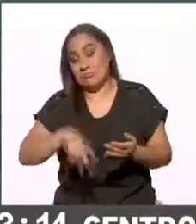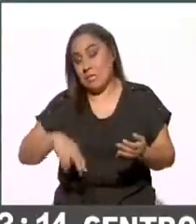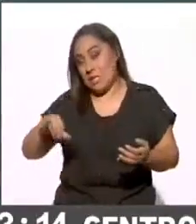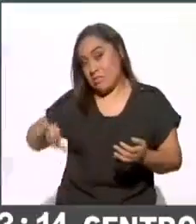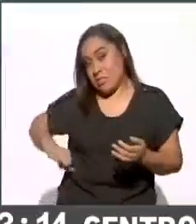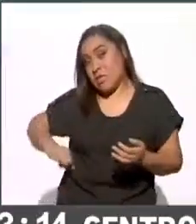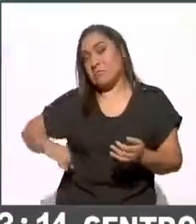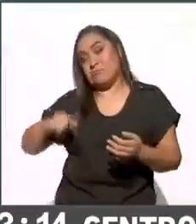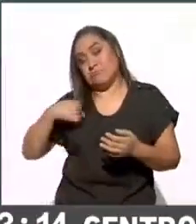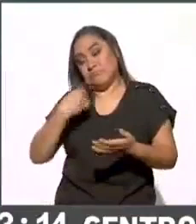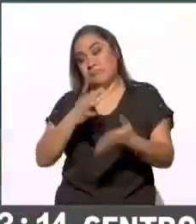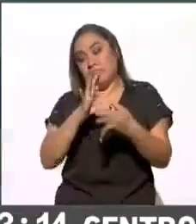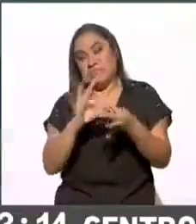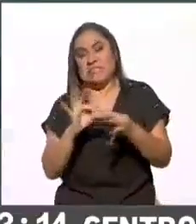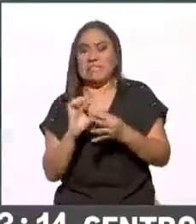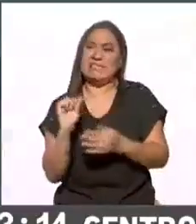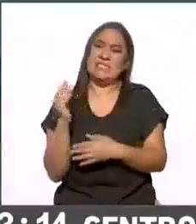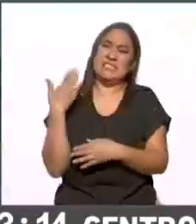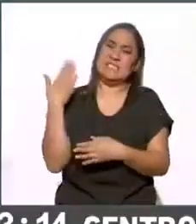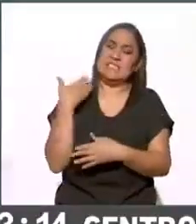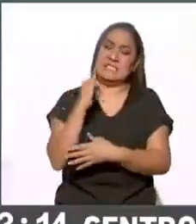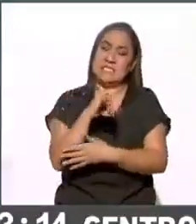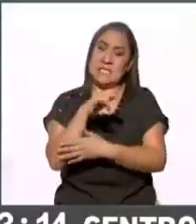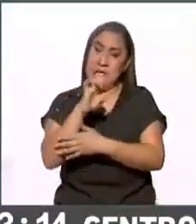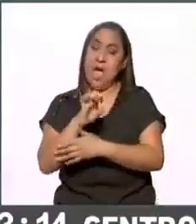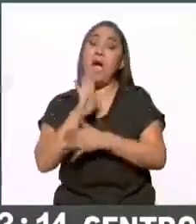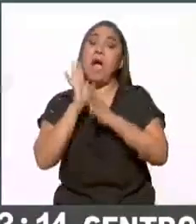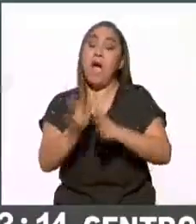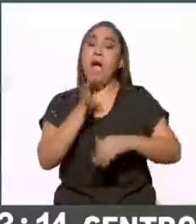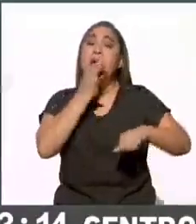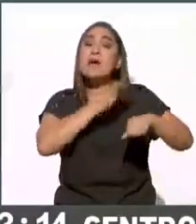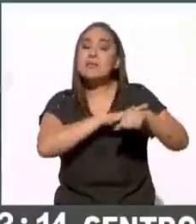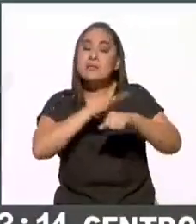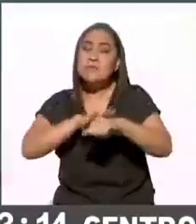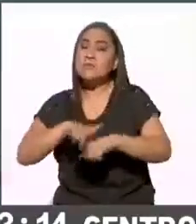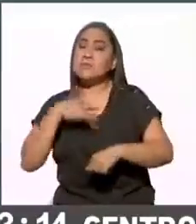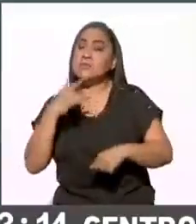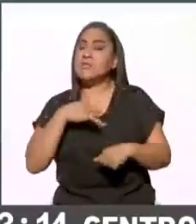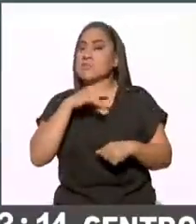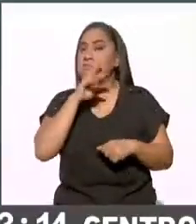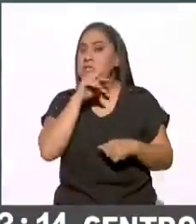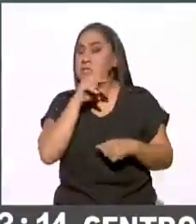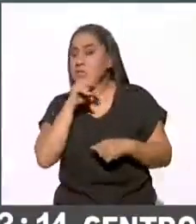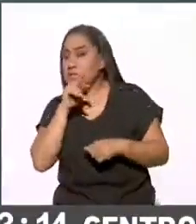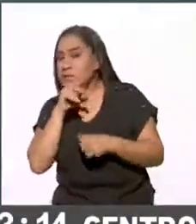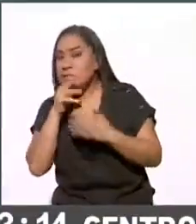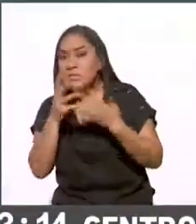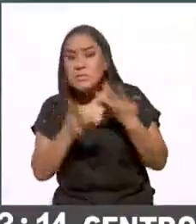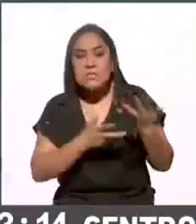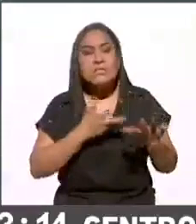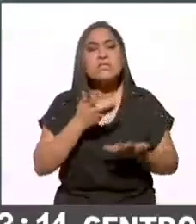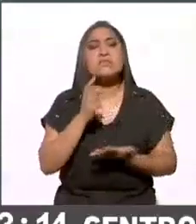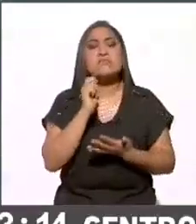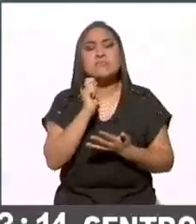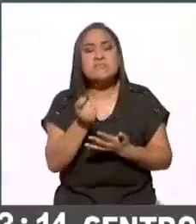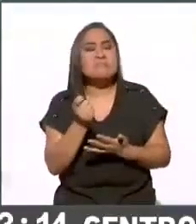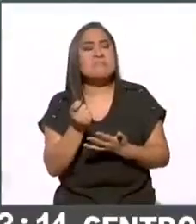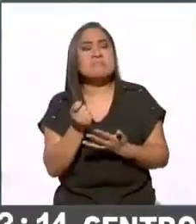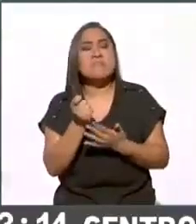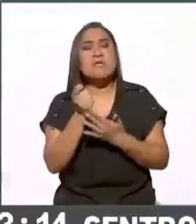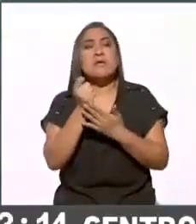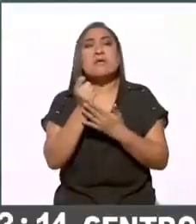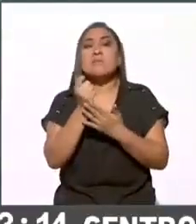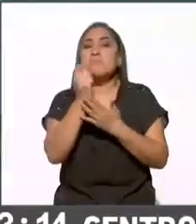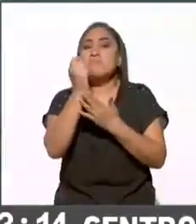hace algunos días el INE incluso anunciaba que era muy preocupante lo que podría verse desincentivar la